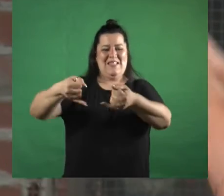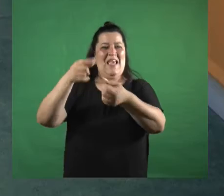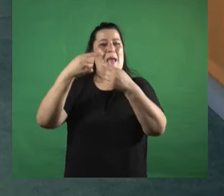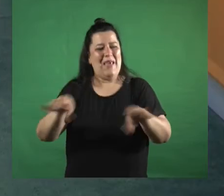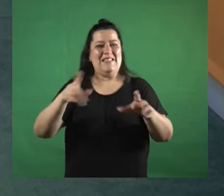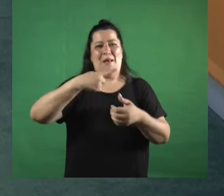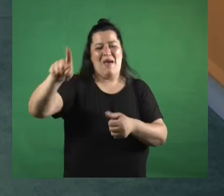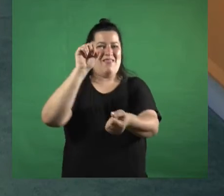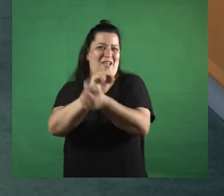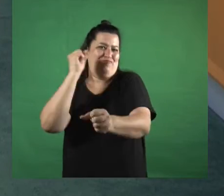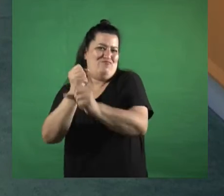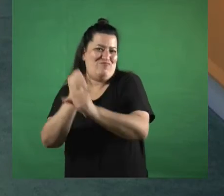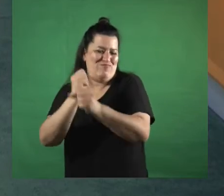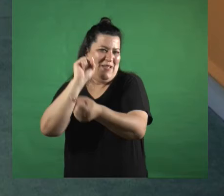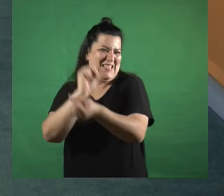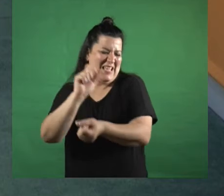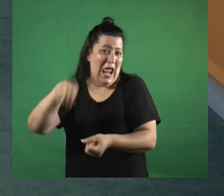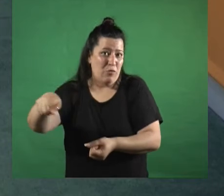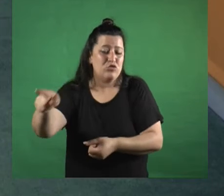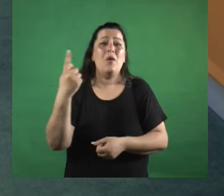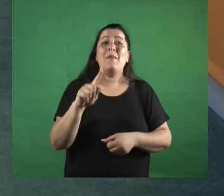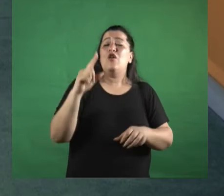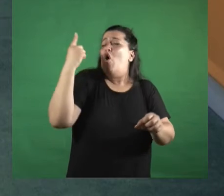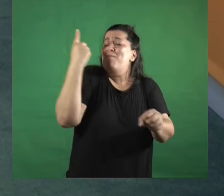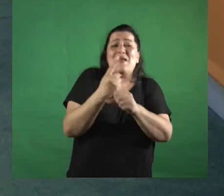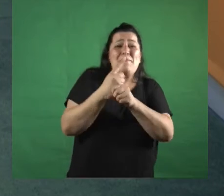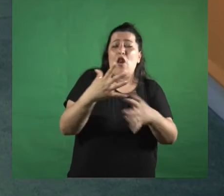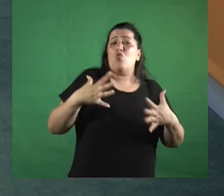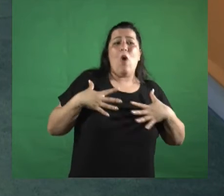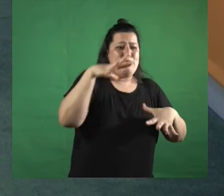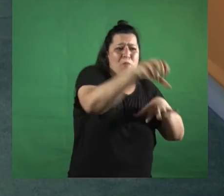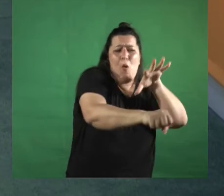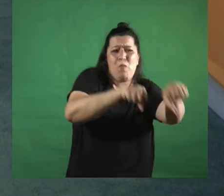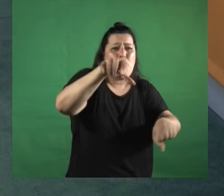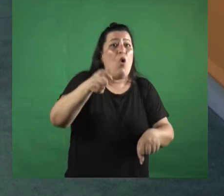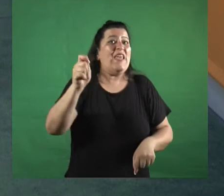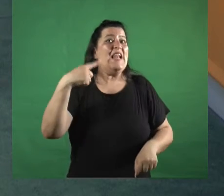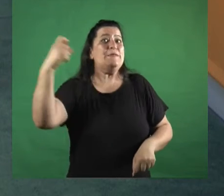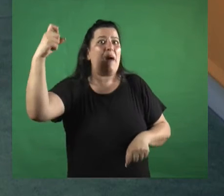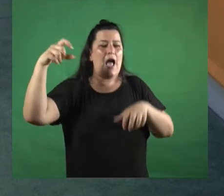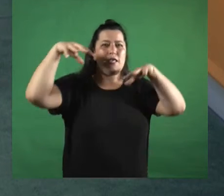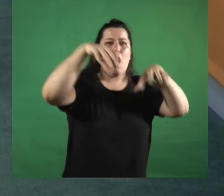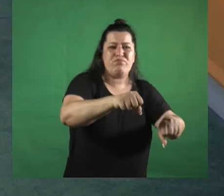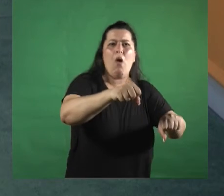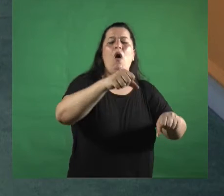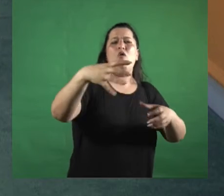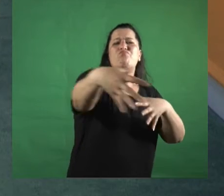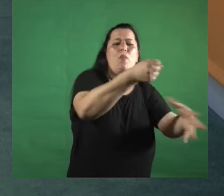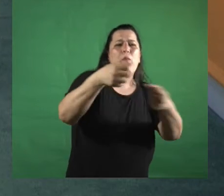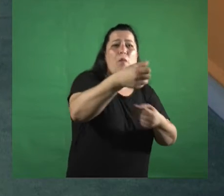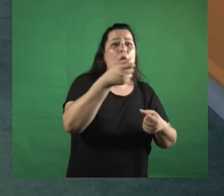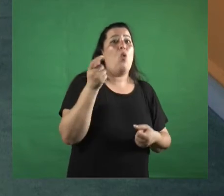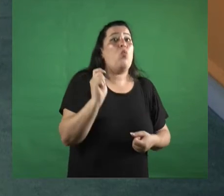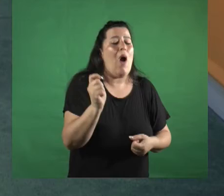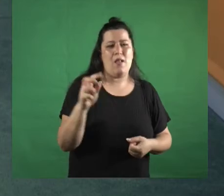pero en verdad los primeros cuerpos apropiados y que se apropian de su trabajo sí sí sí el patriarcado es anterior claro